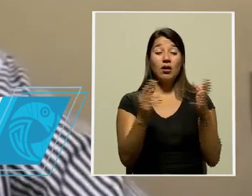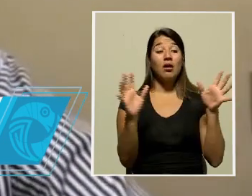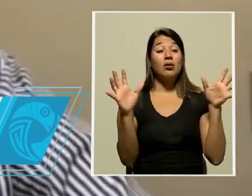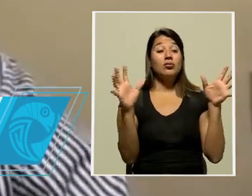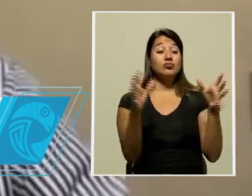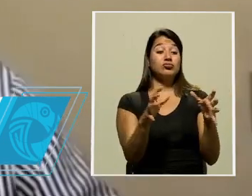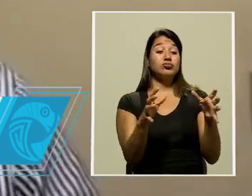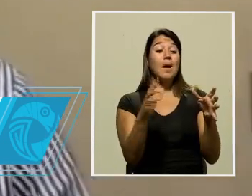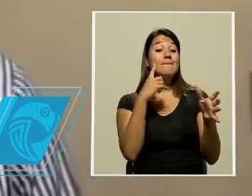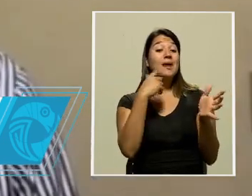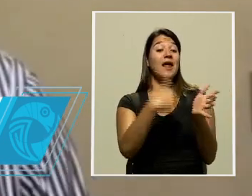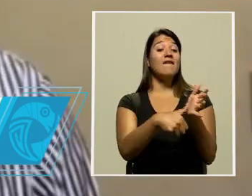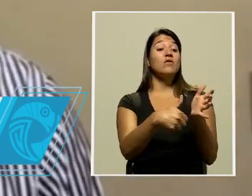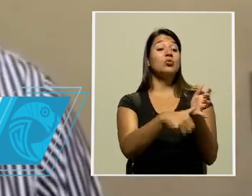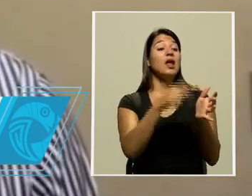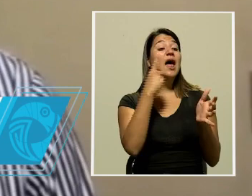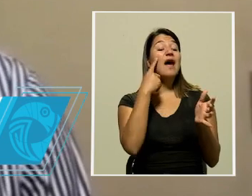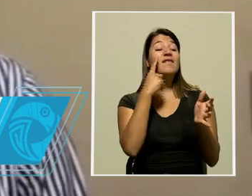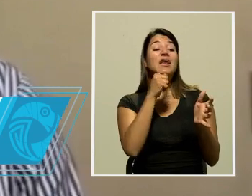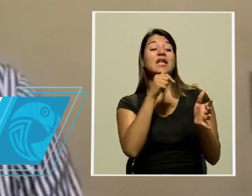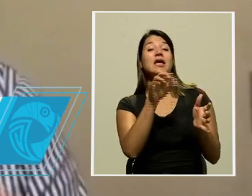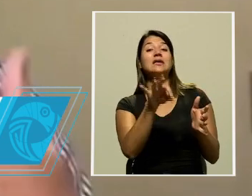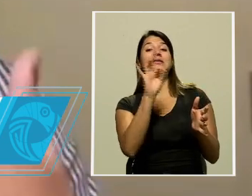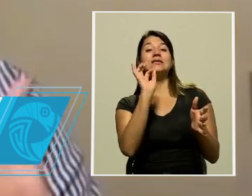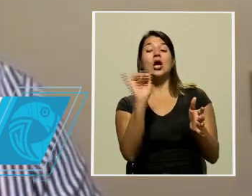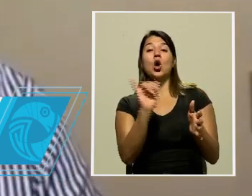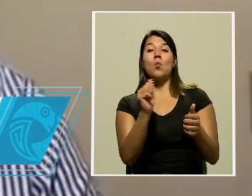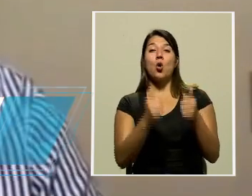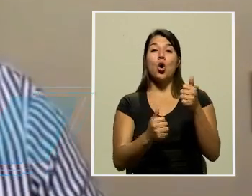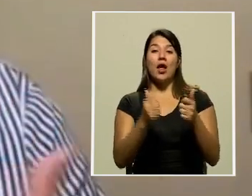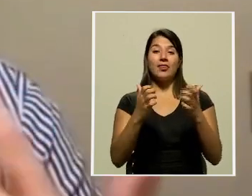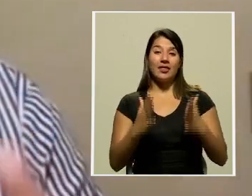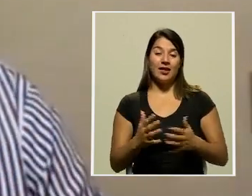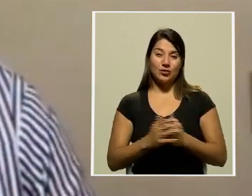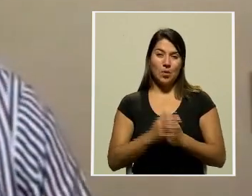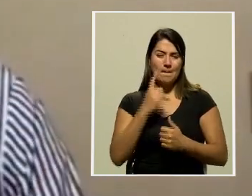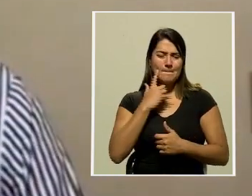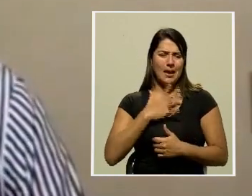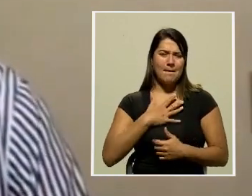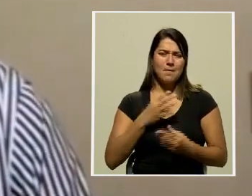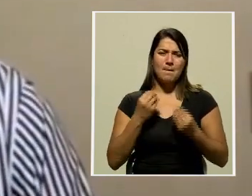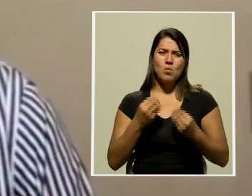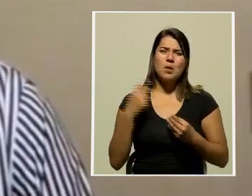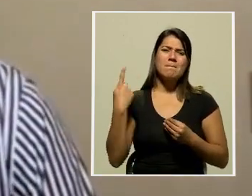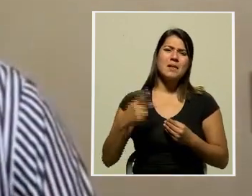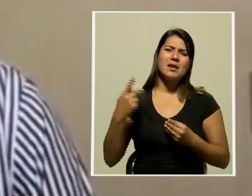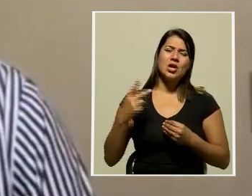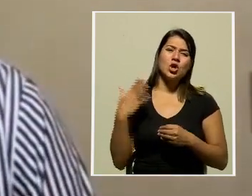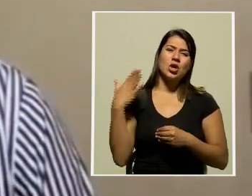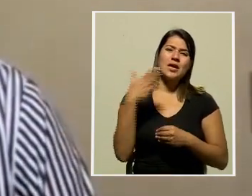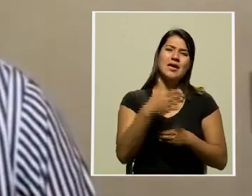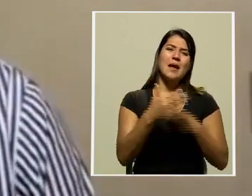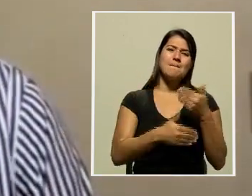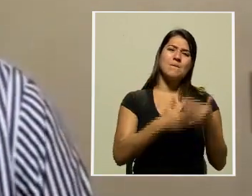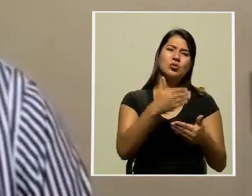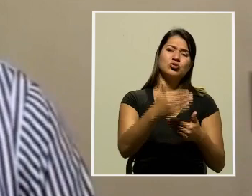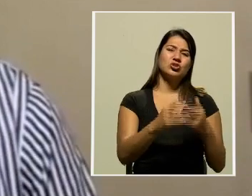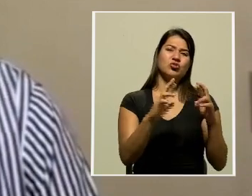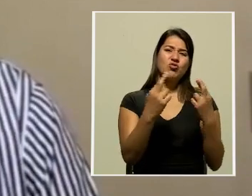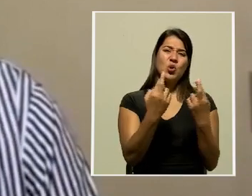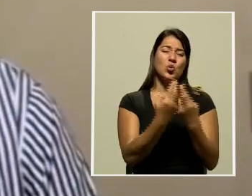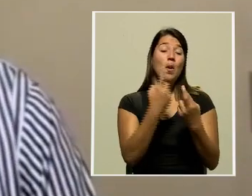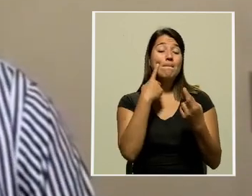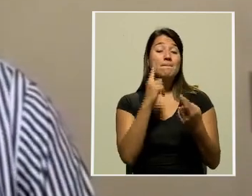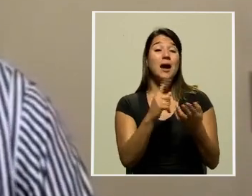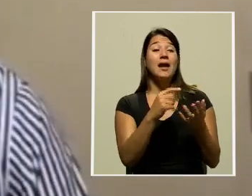que como liberacionistas nos pongamos de acuerdo. Yo veo peligrosísimo el ir a un proceso de convención para el partido. Vamos a ir gastar